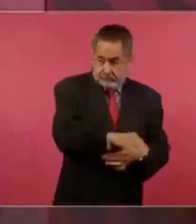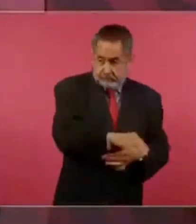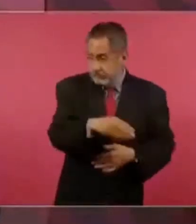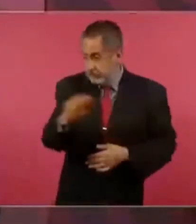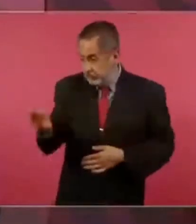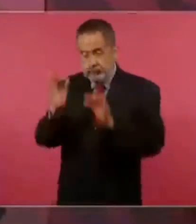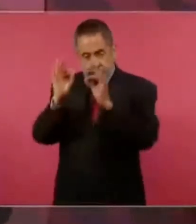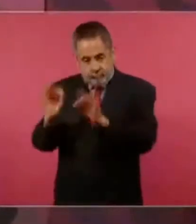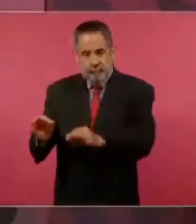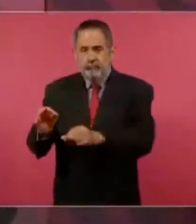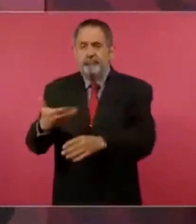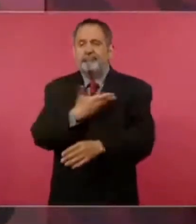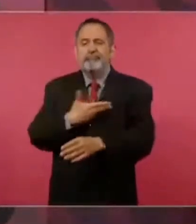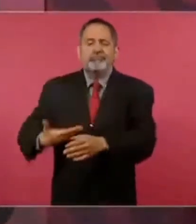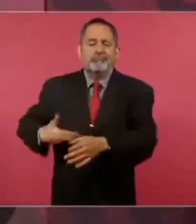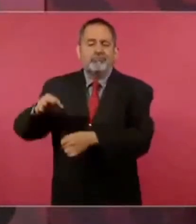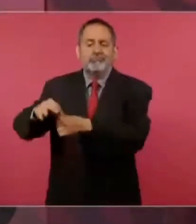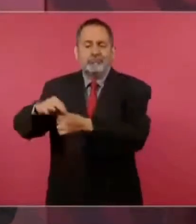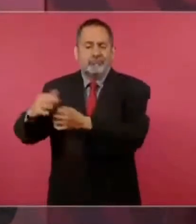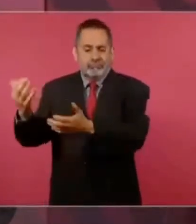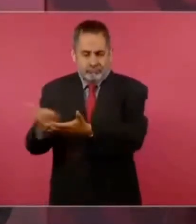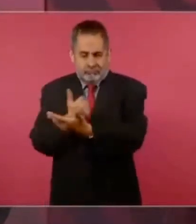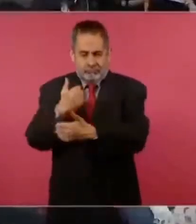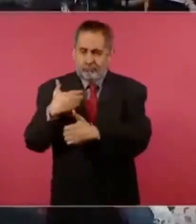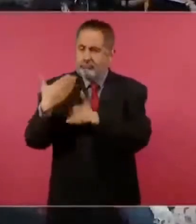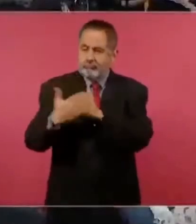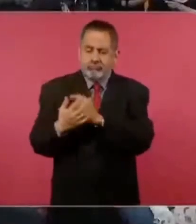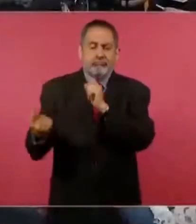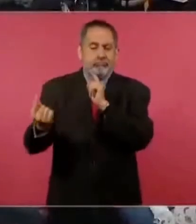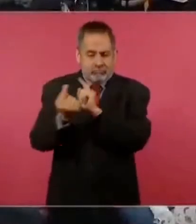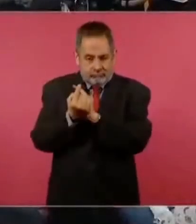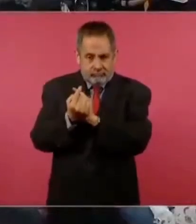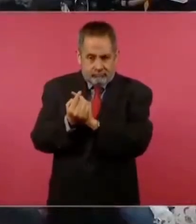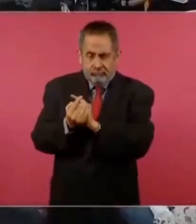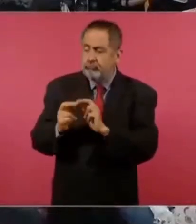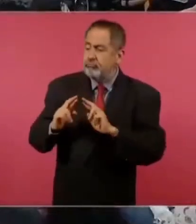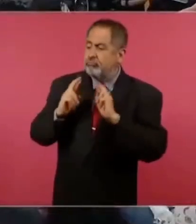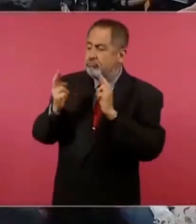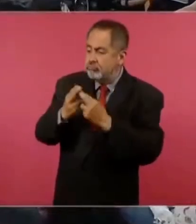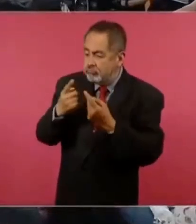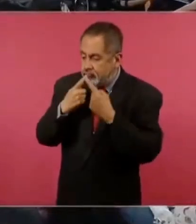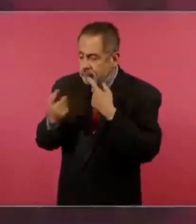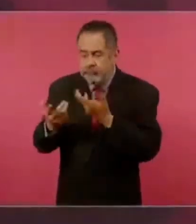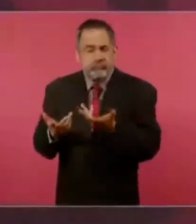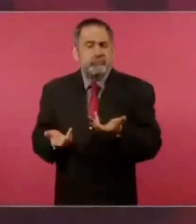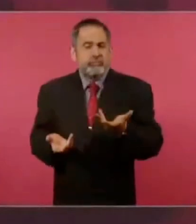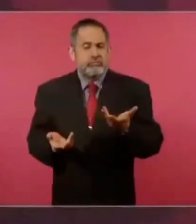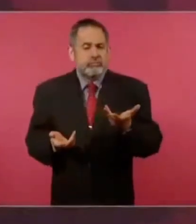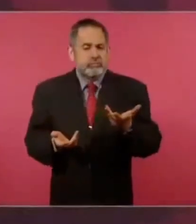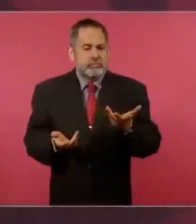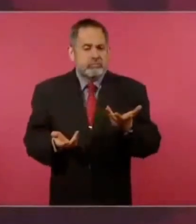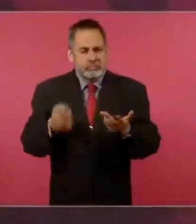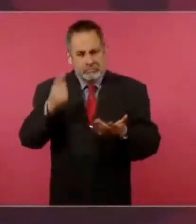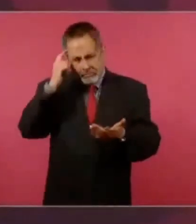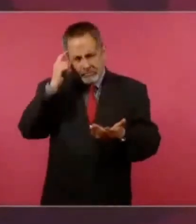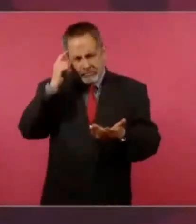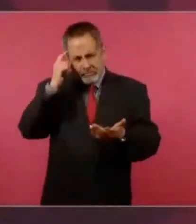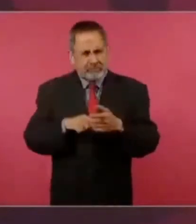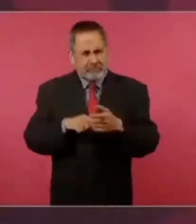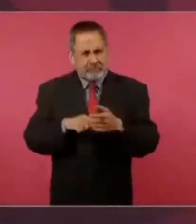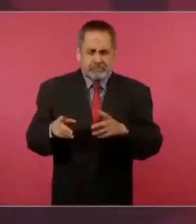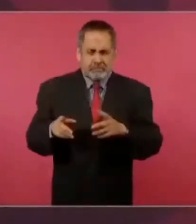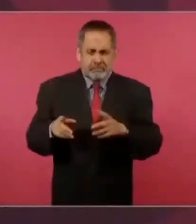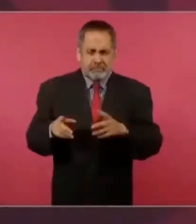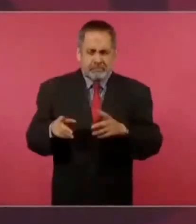electa, nos reunimos, seguramente vamos a elaborar